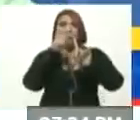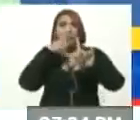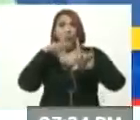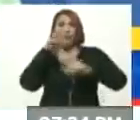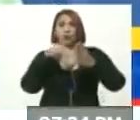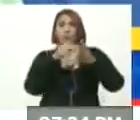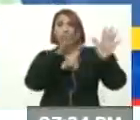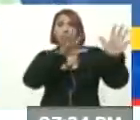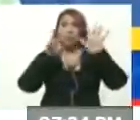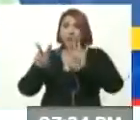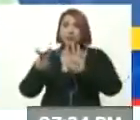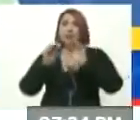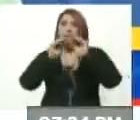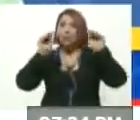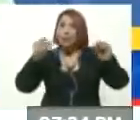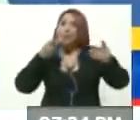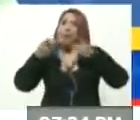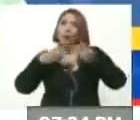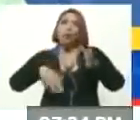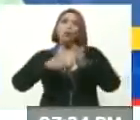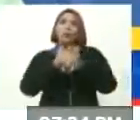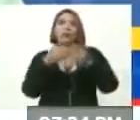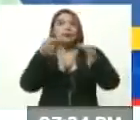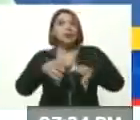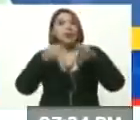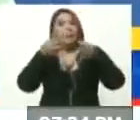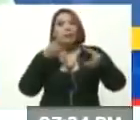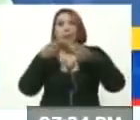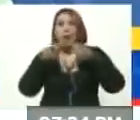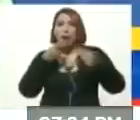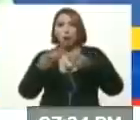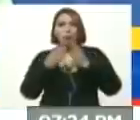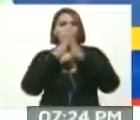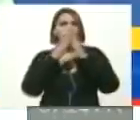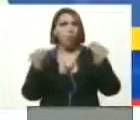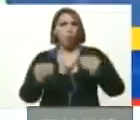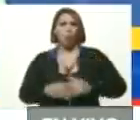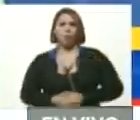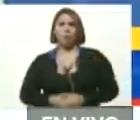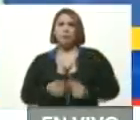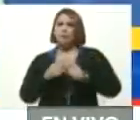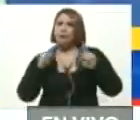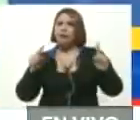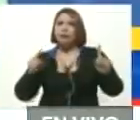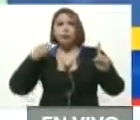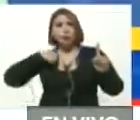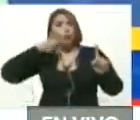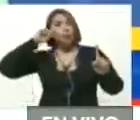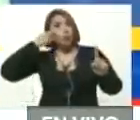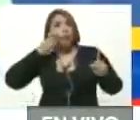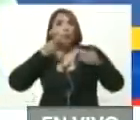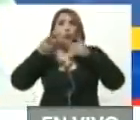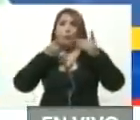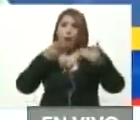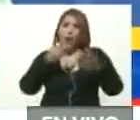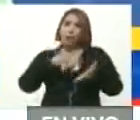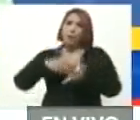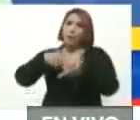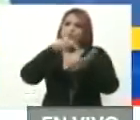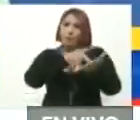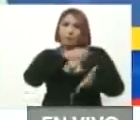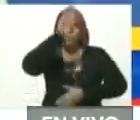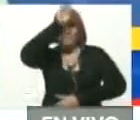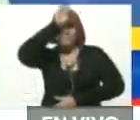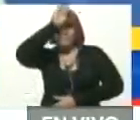diálogo. Siempre diálogo, en todas las circunstancias. Recuerdo, diálogo con la participación del Papa,